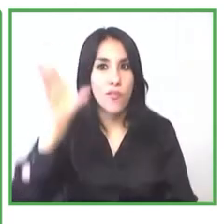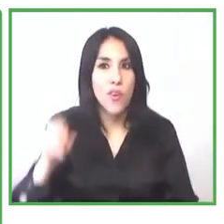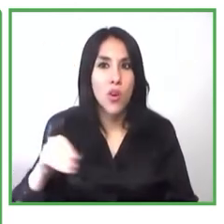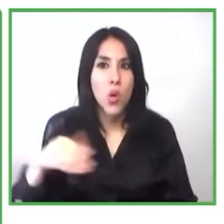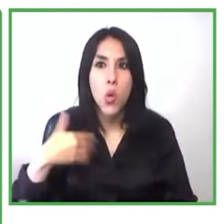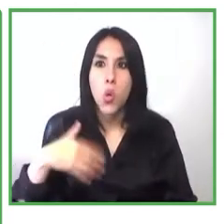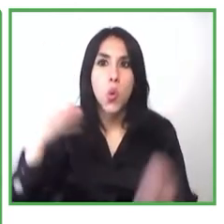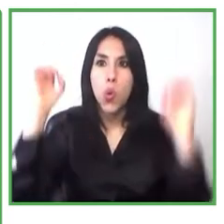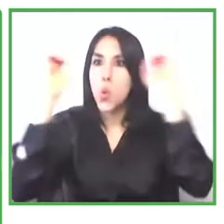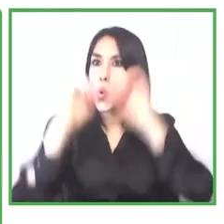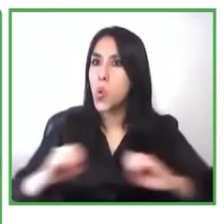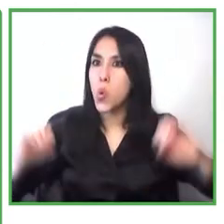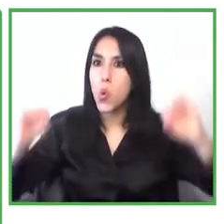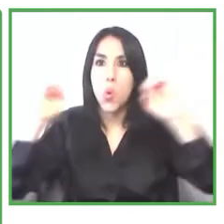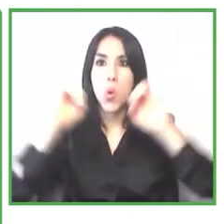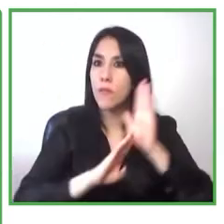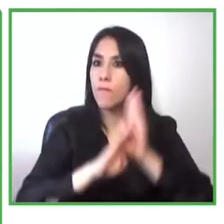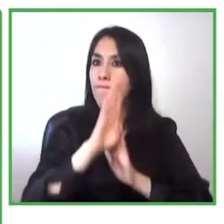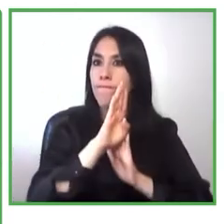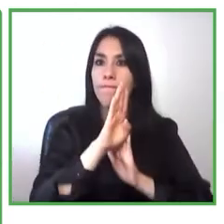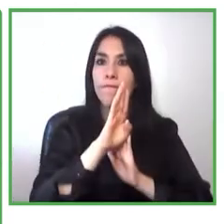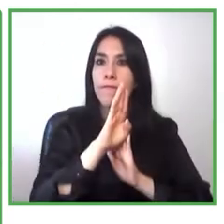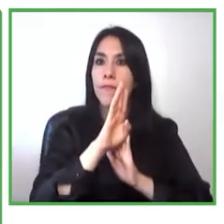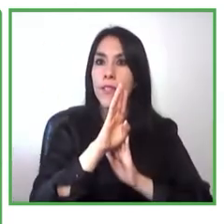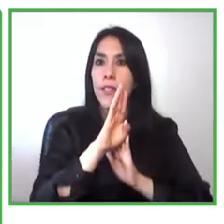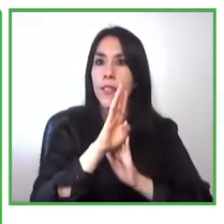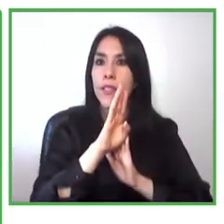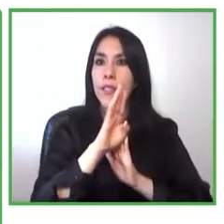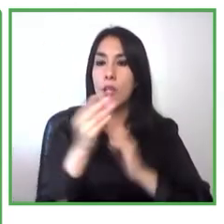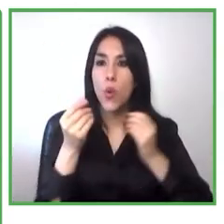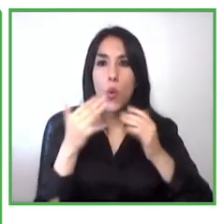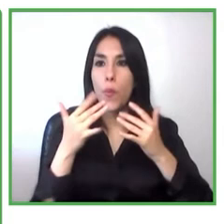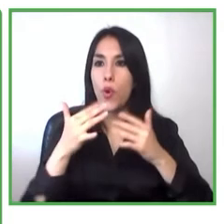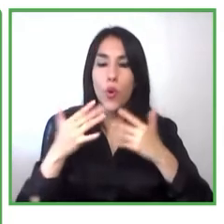estadísticas nada que pueda demostrar cuántas personas